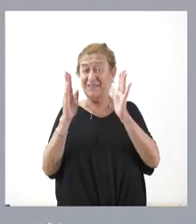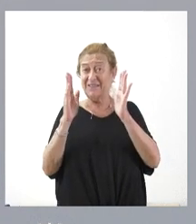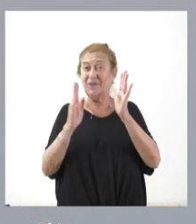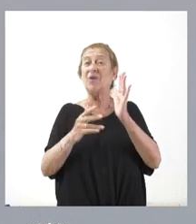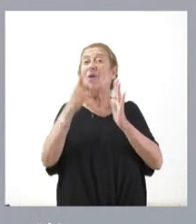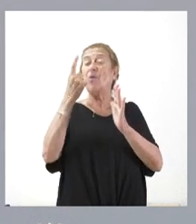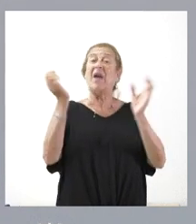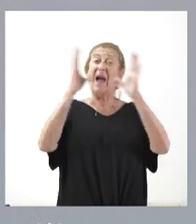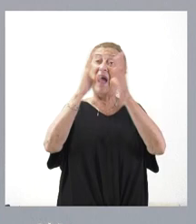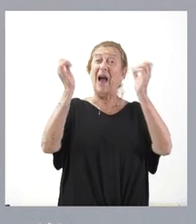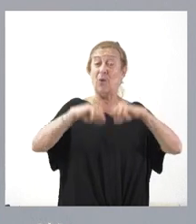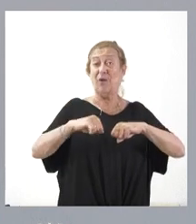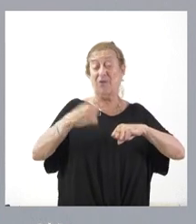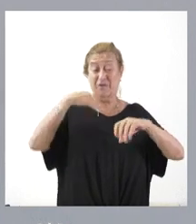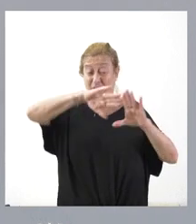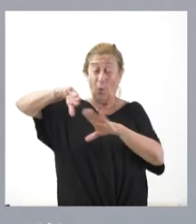un acuerdo de finales de año.